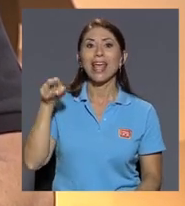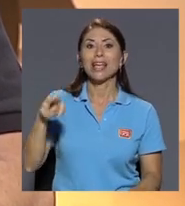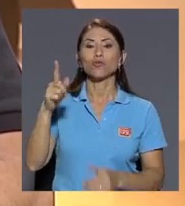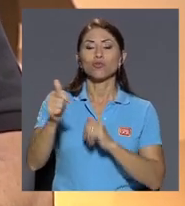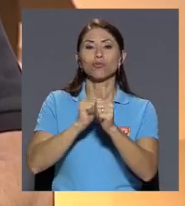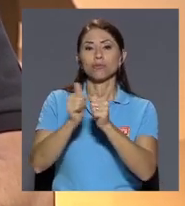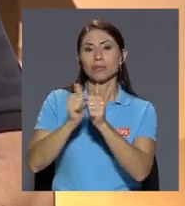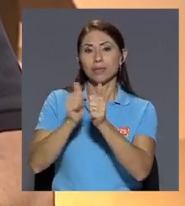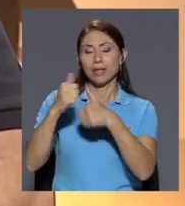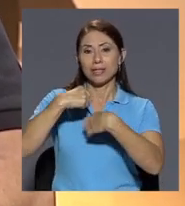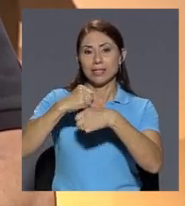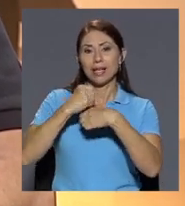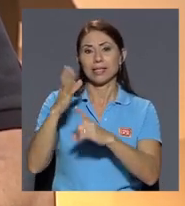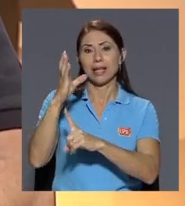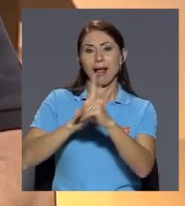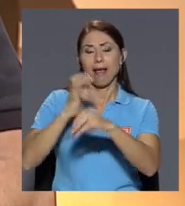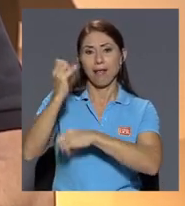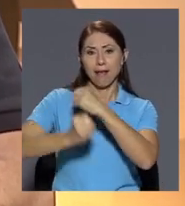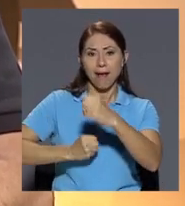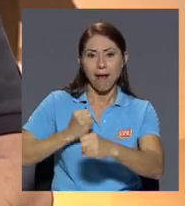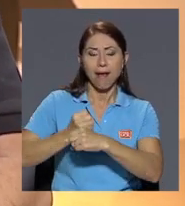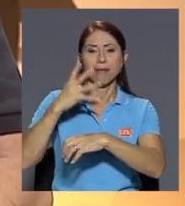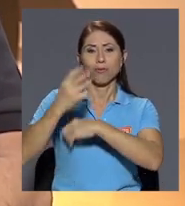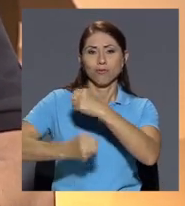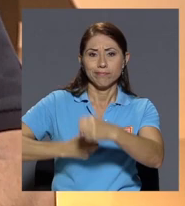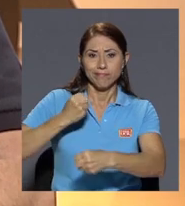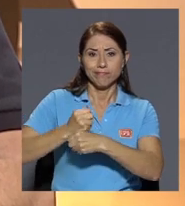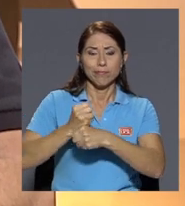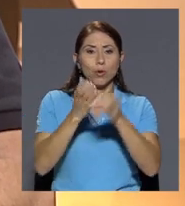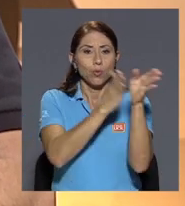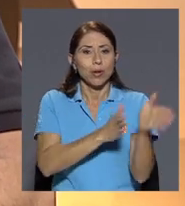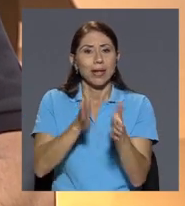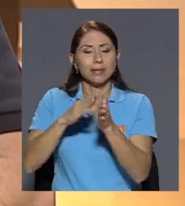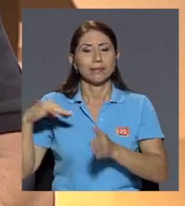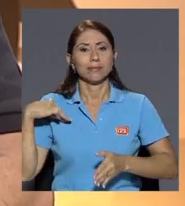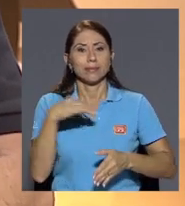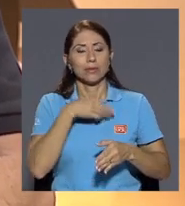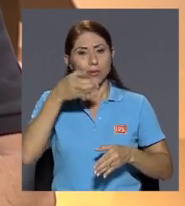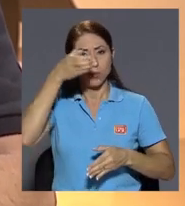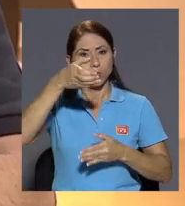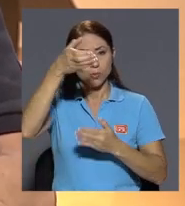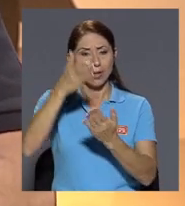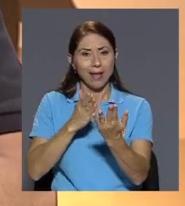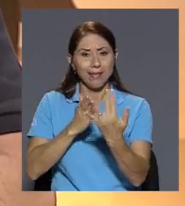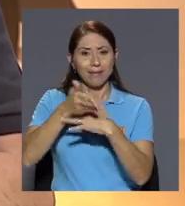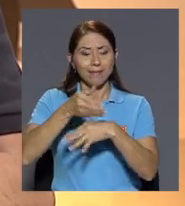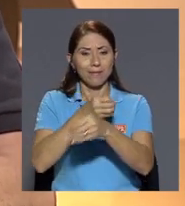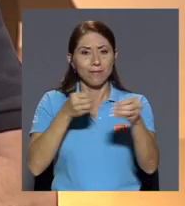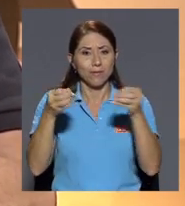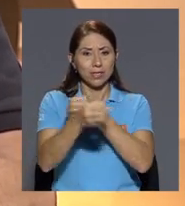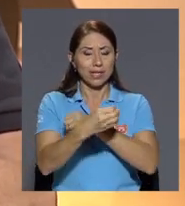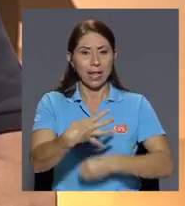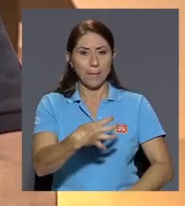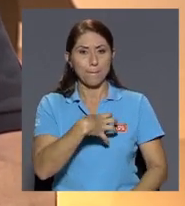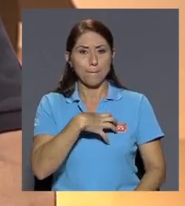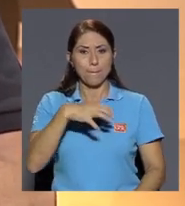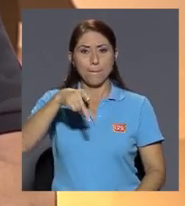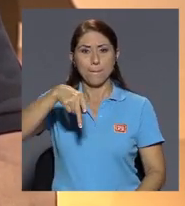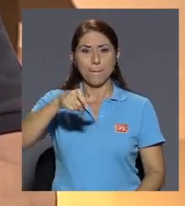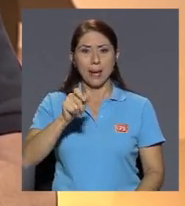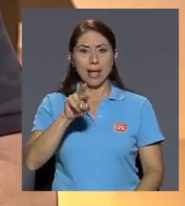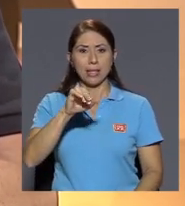certamen que se realiza anualmente que es organizado por el Ministerio de Cultura a través de la oficina de patrimonio